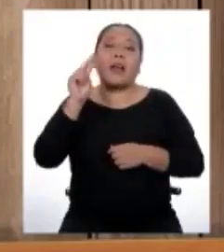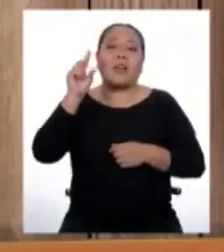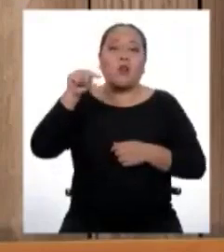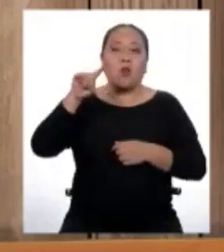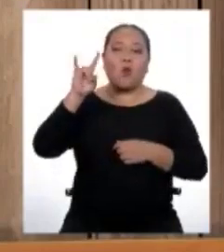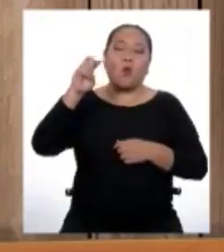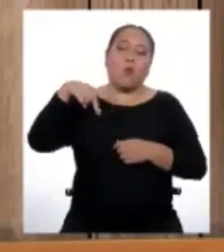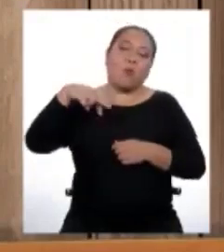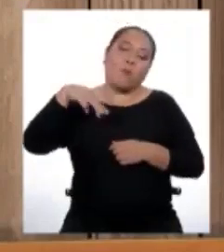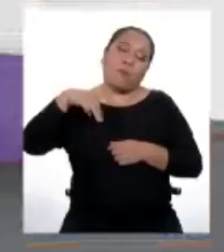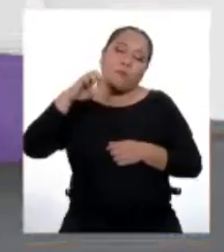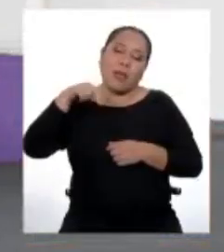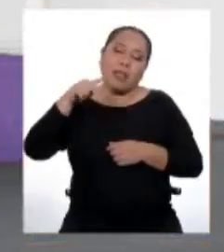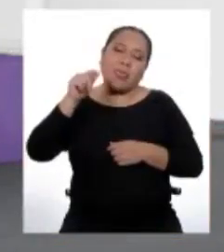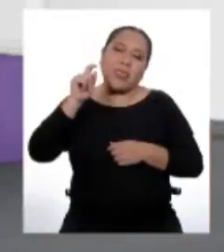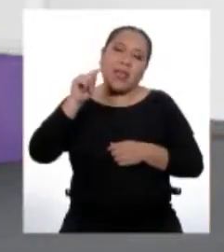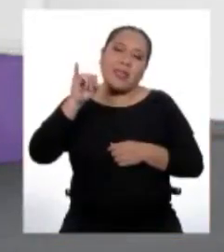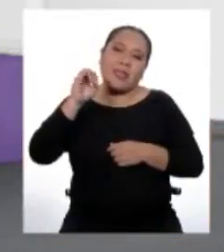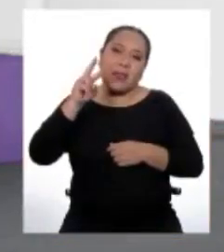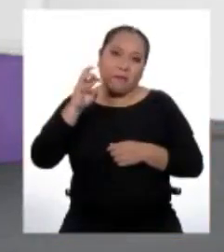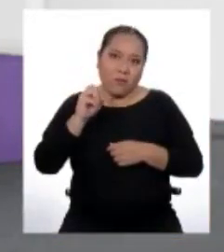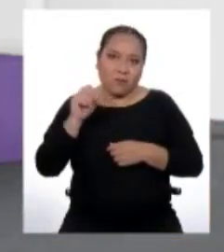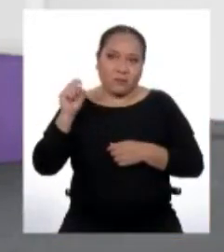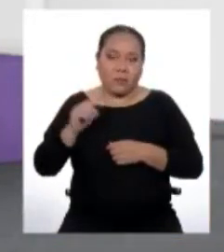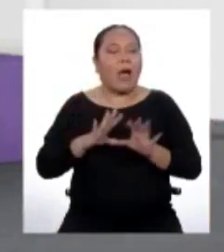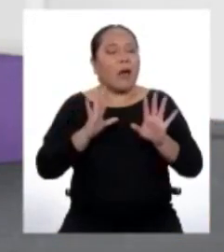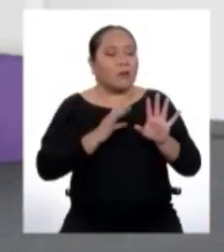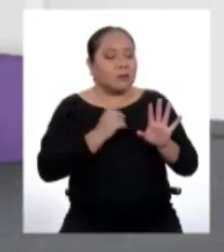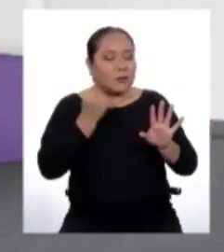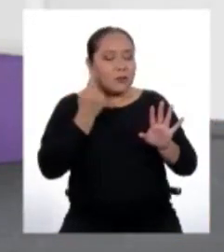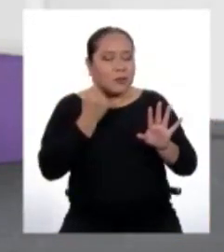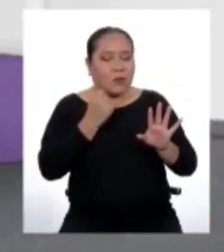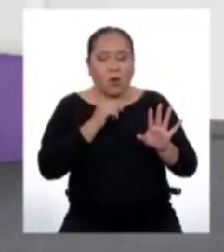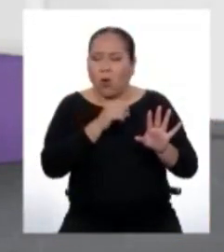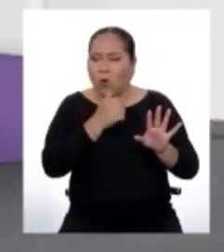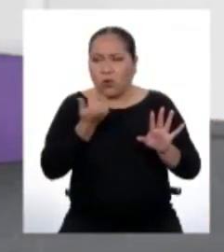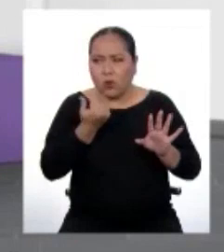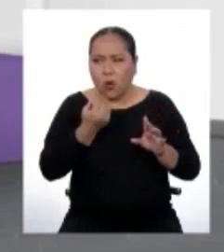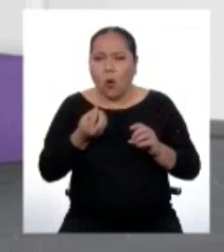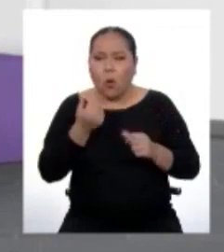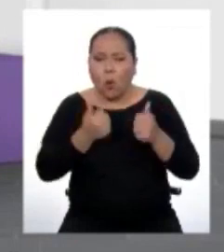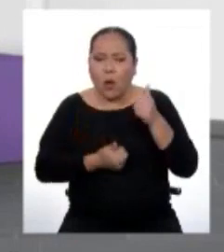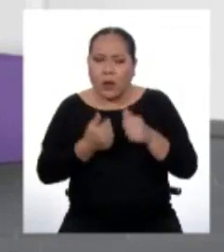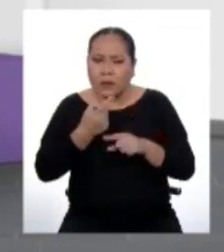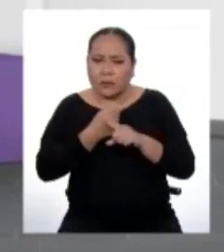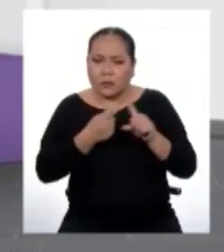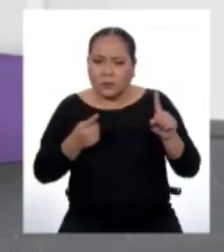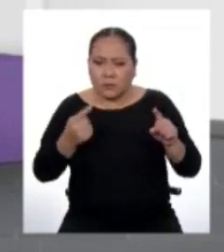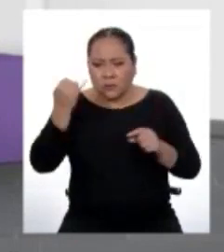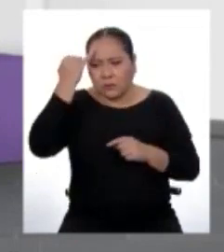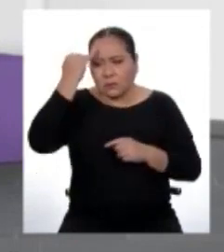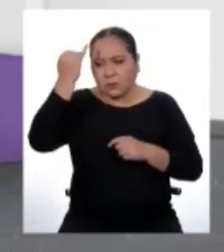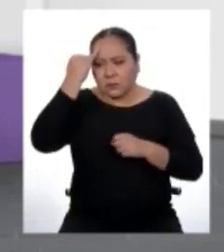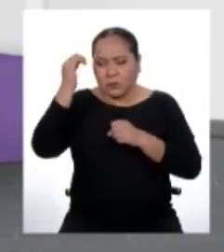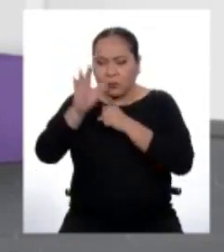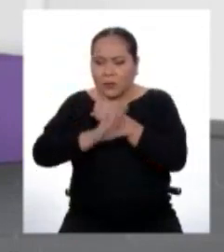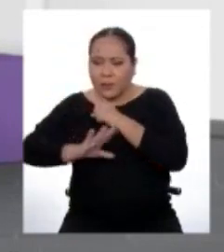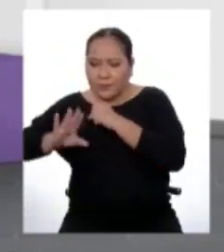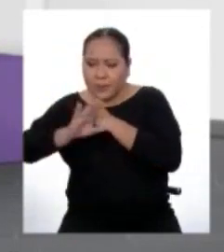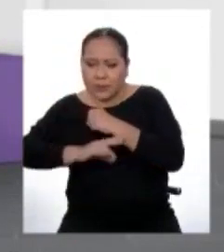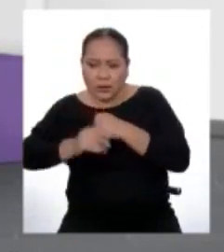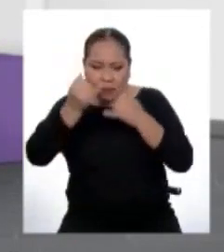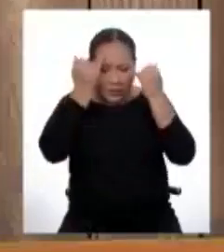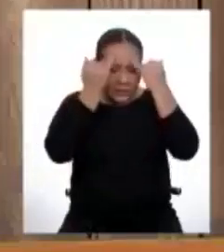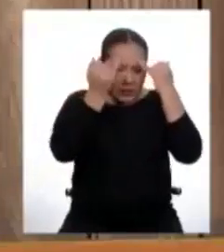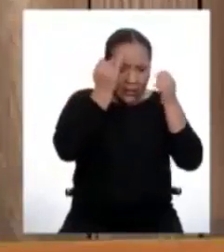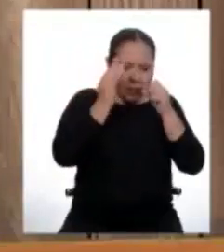pero por ahí va. Entiendo. Y otra pregunta, ¿cuál es la diferencia entre la idea principal y la idea secundaria en un